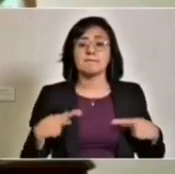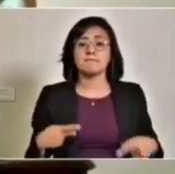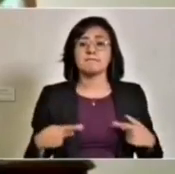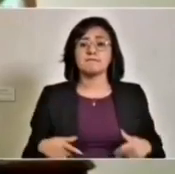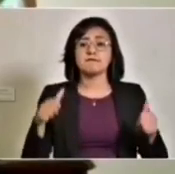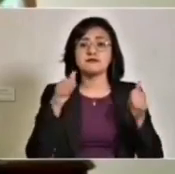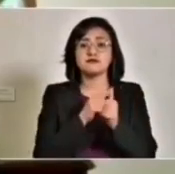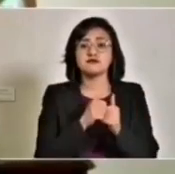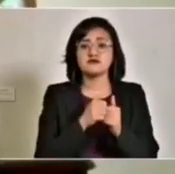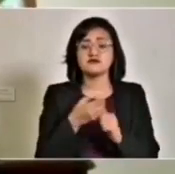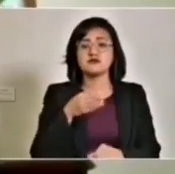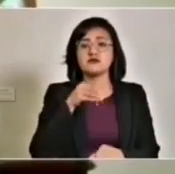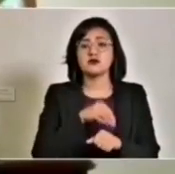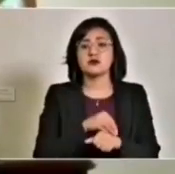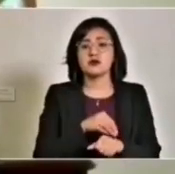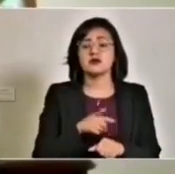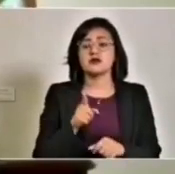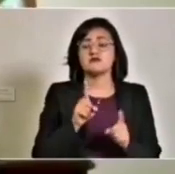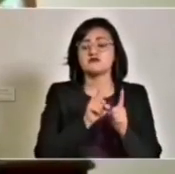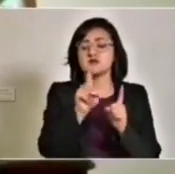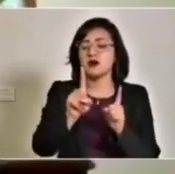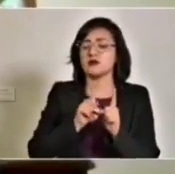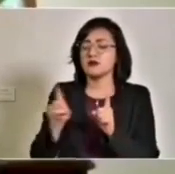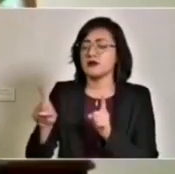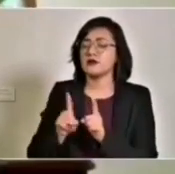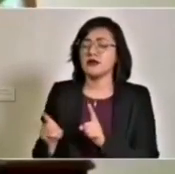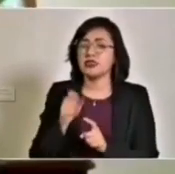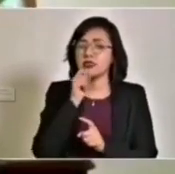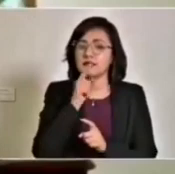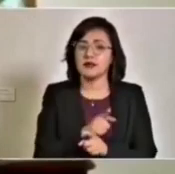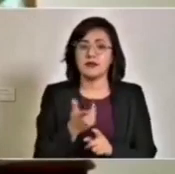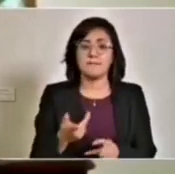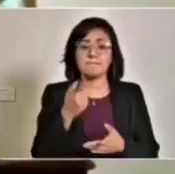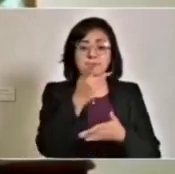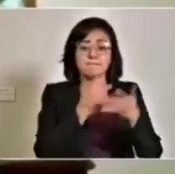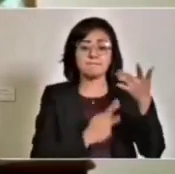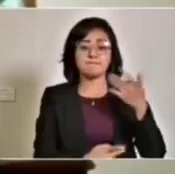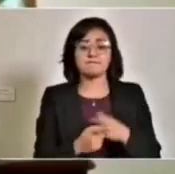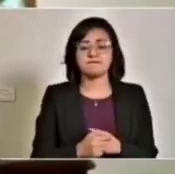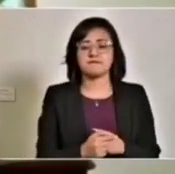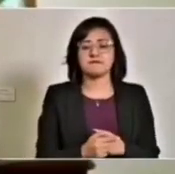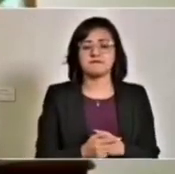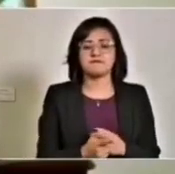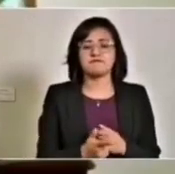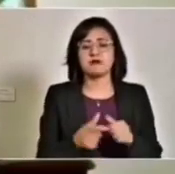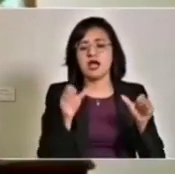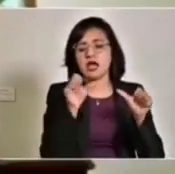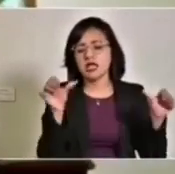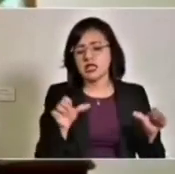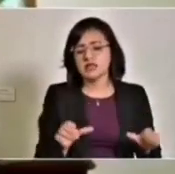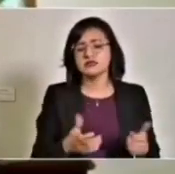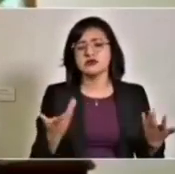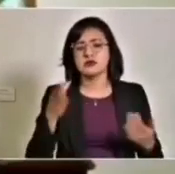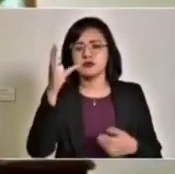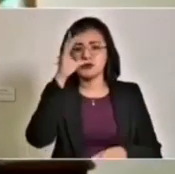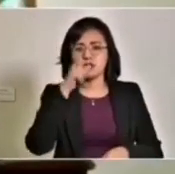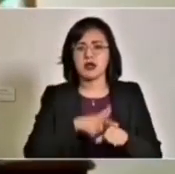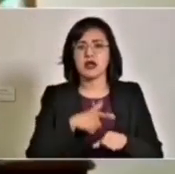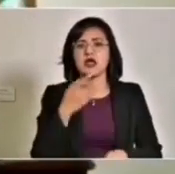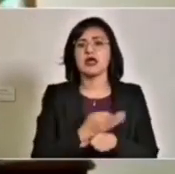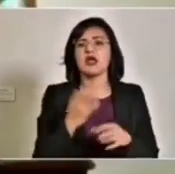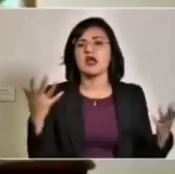con medidas establecidas de sana distancia. El programa artístico cultural que se llevará a cabo